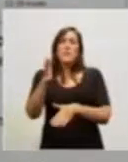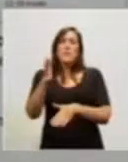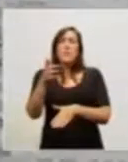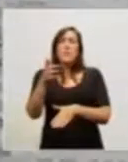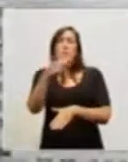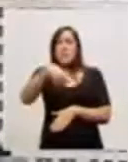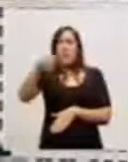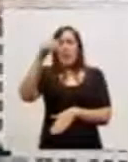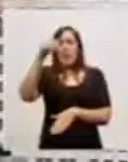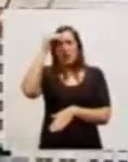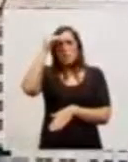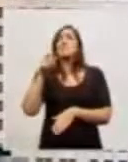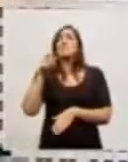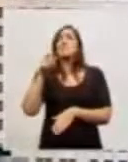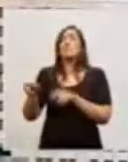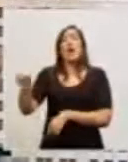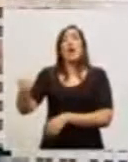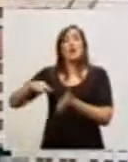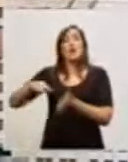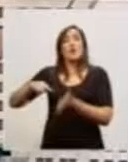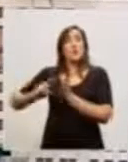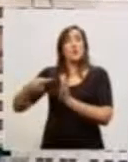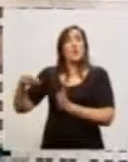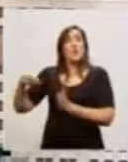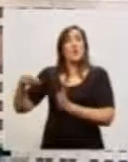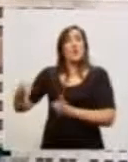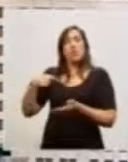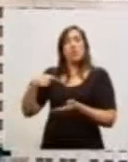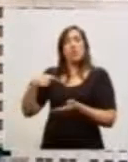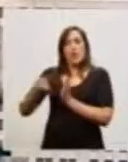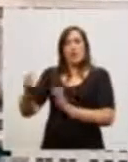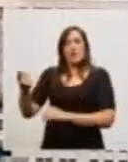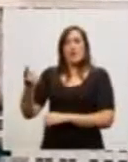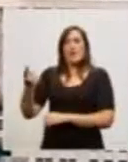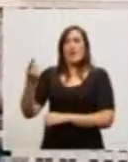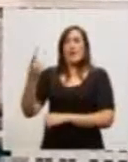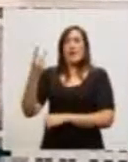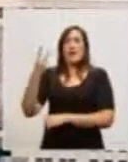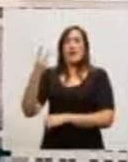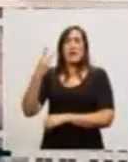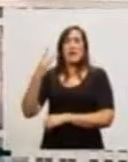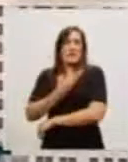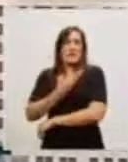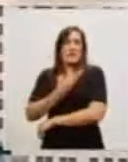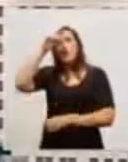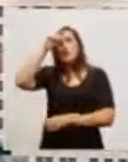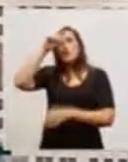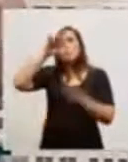lo tenga también la señora jefa de gobierno de la ciudad con quien compartimos ambas jurisdicciones, la administración del hospital Garrahan.